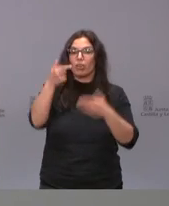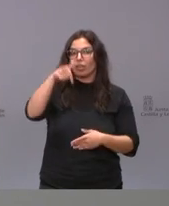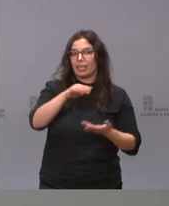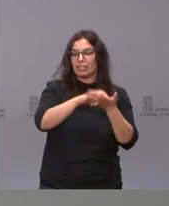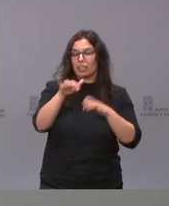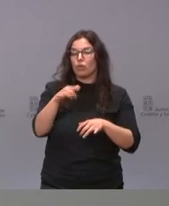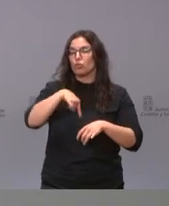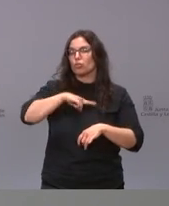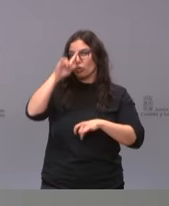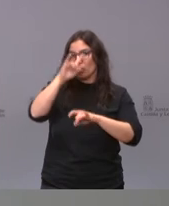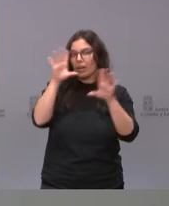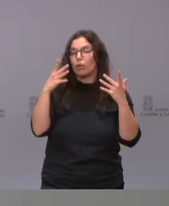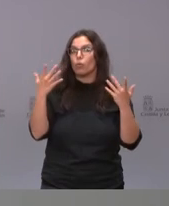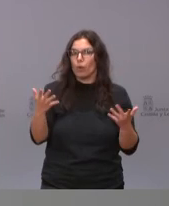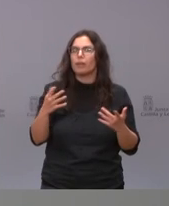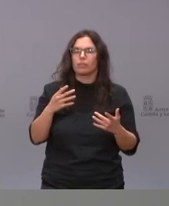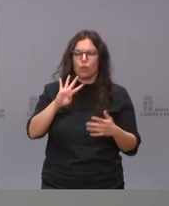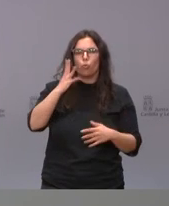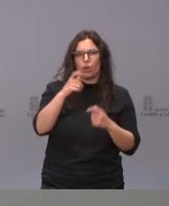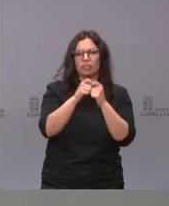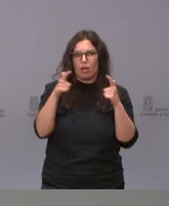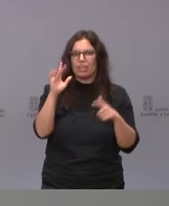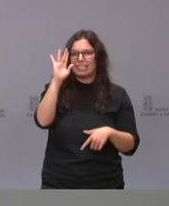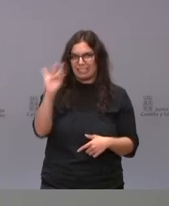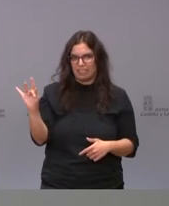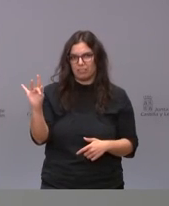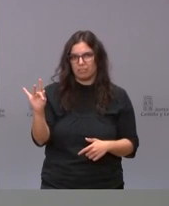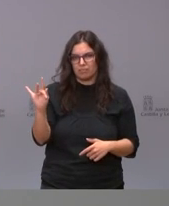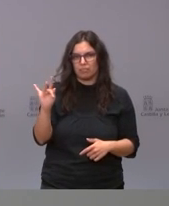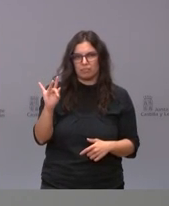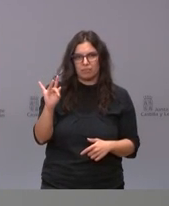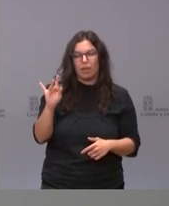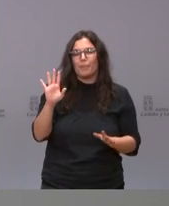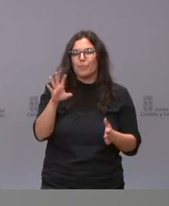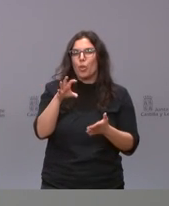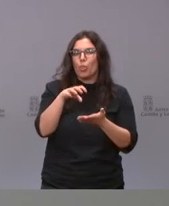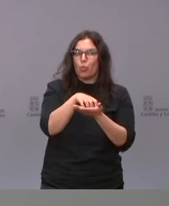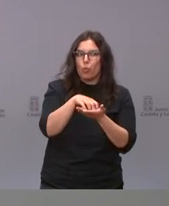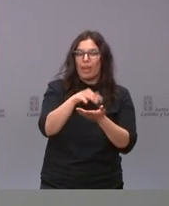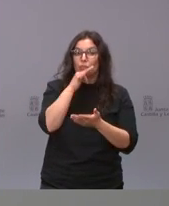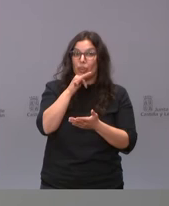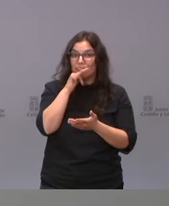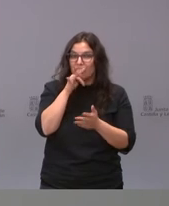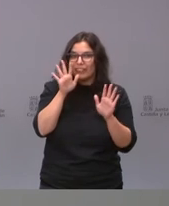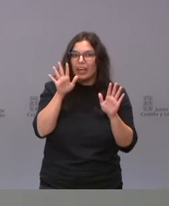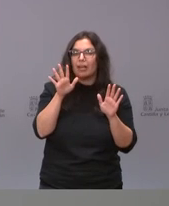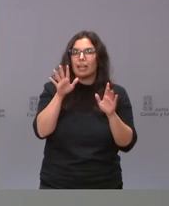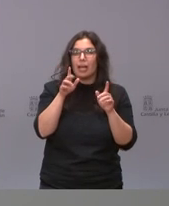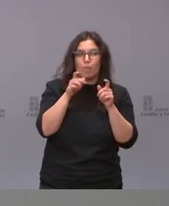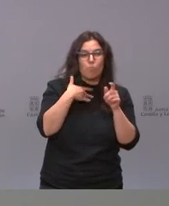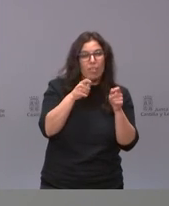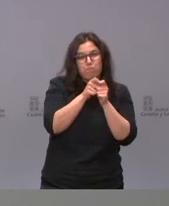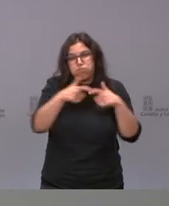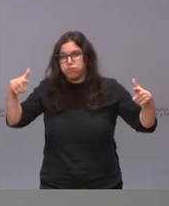claro es que si estamos en una cuarta ola lo que no tenemos claro desde luego yo no lo puedo saber ahora mismo es la dimensión que puede